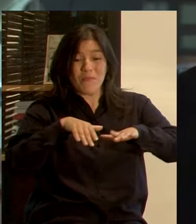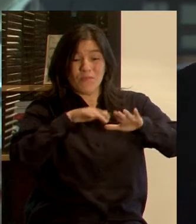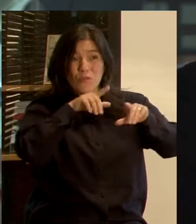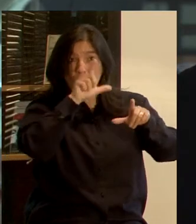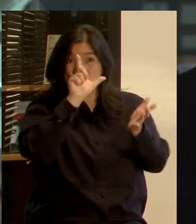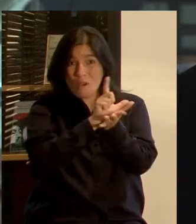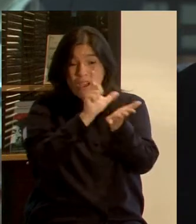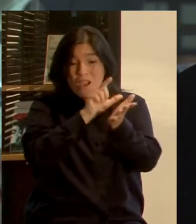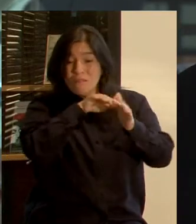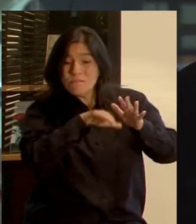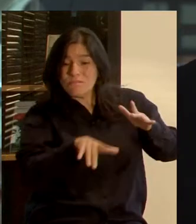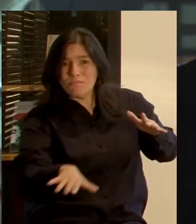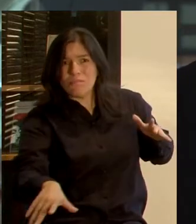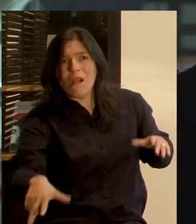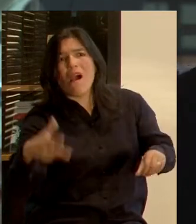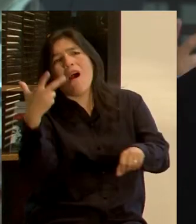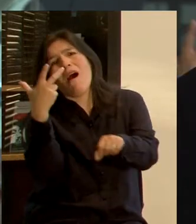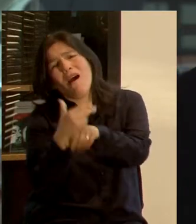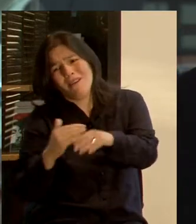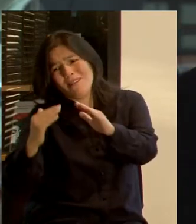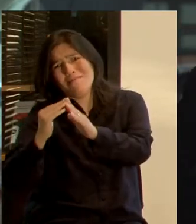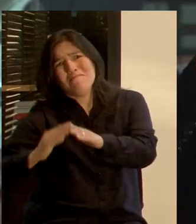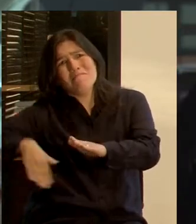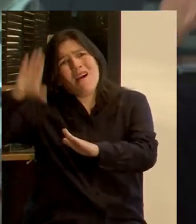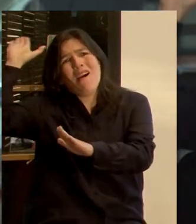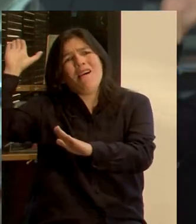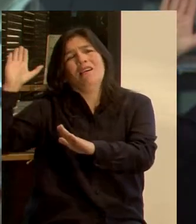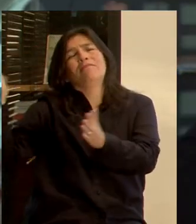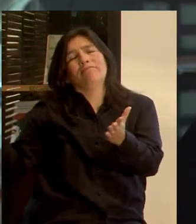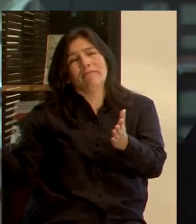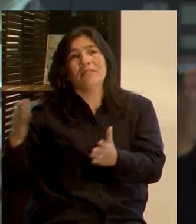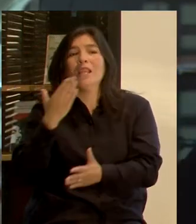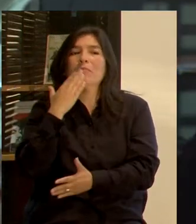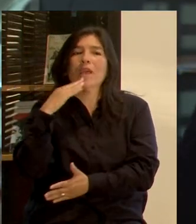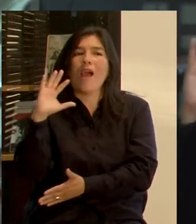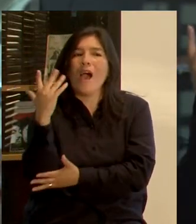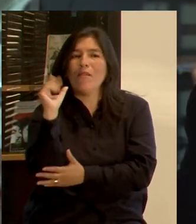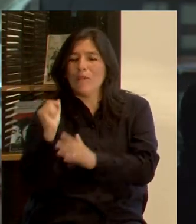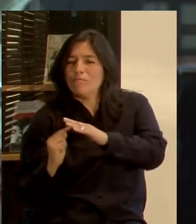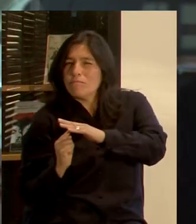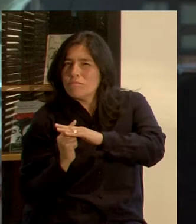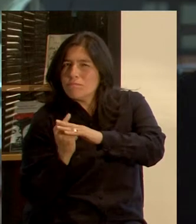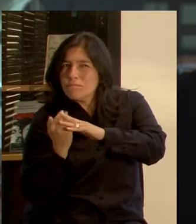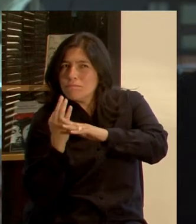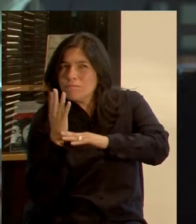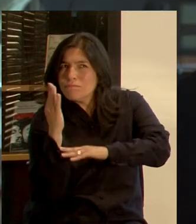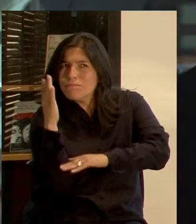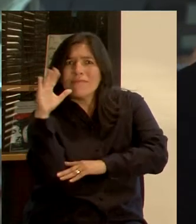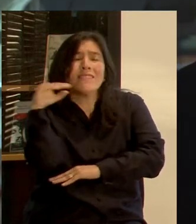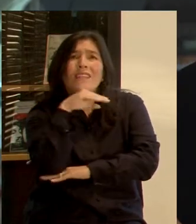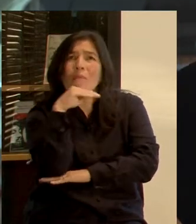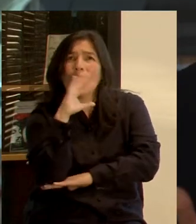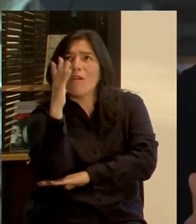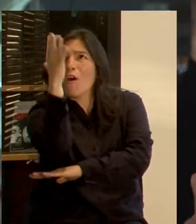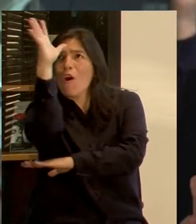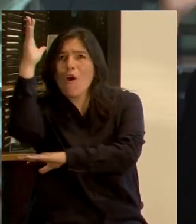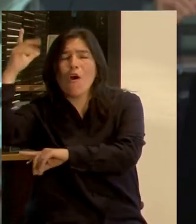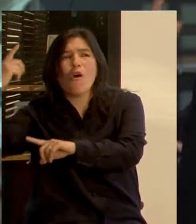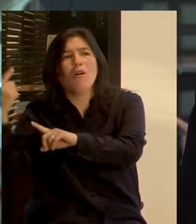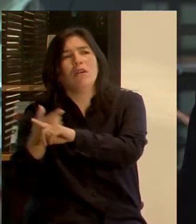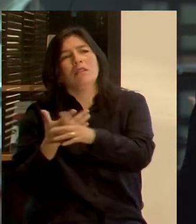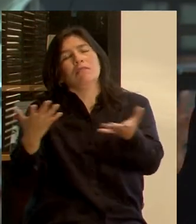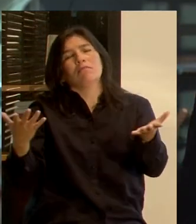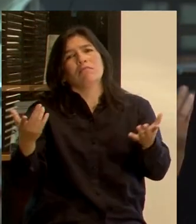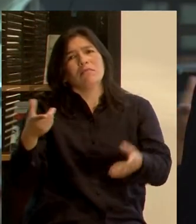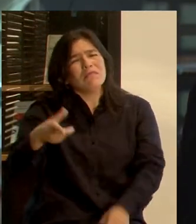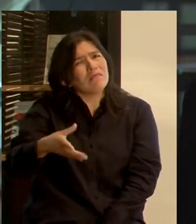hay más casas que antes y los árboles están creciendo aceleradamente. Por lo tanto, ¿qué es